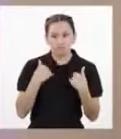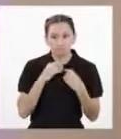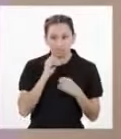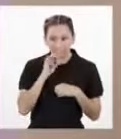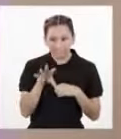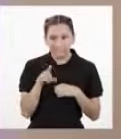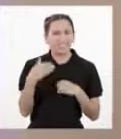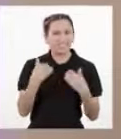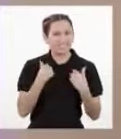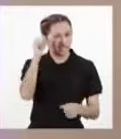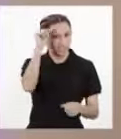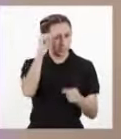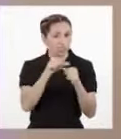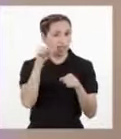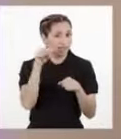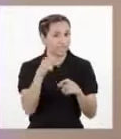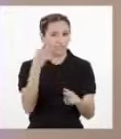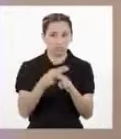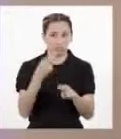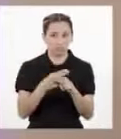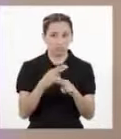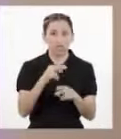recordar bien este nombre